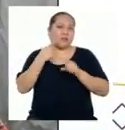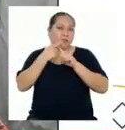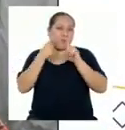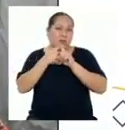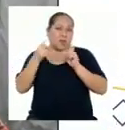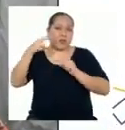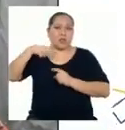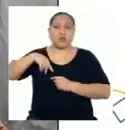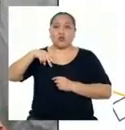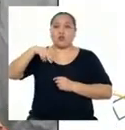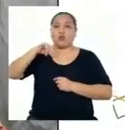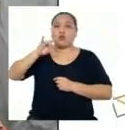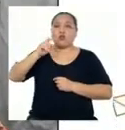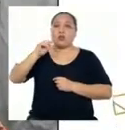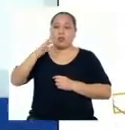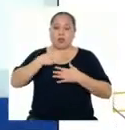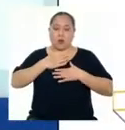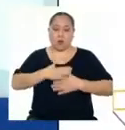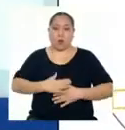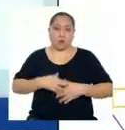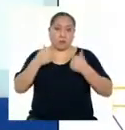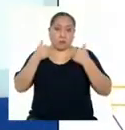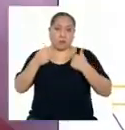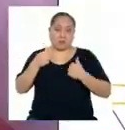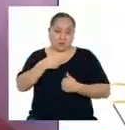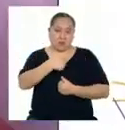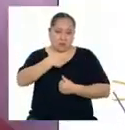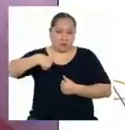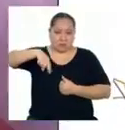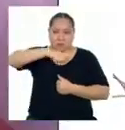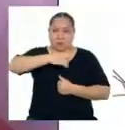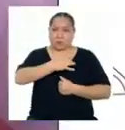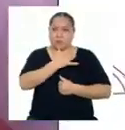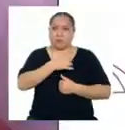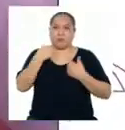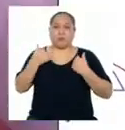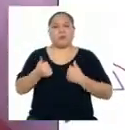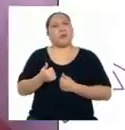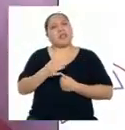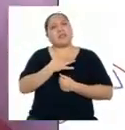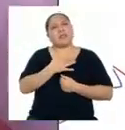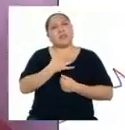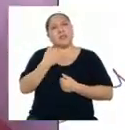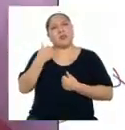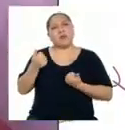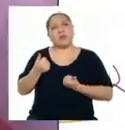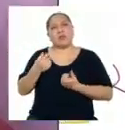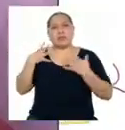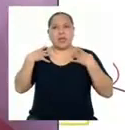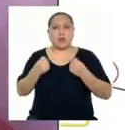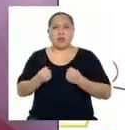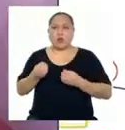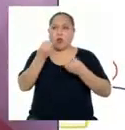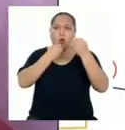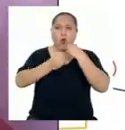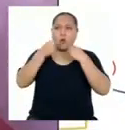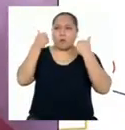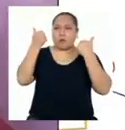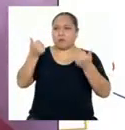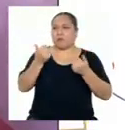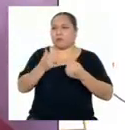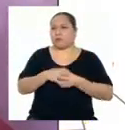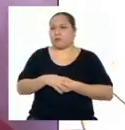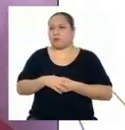organismo se sentirá bien y nosotros también. ¿Yampier? Para sentirnos más saludables debemos comer bien,